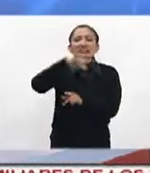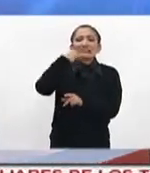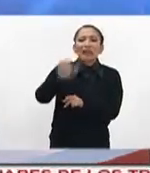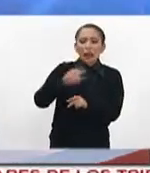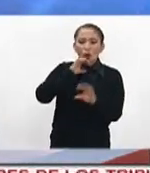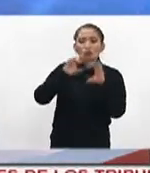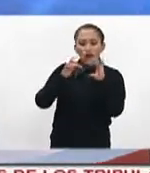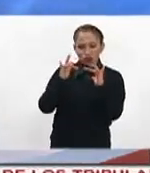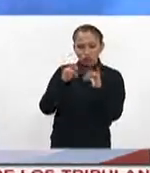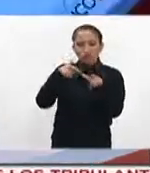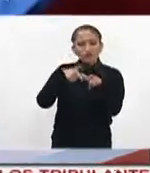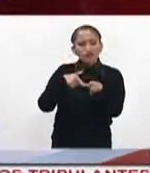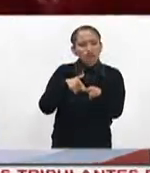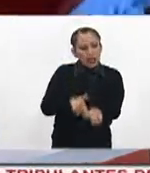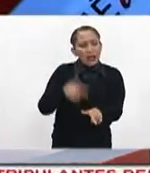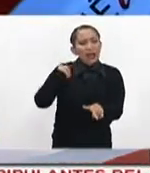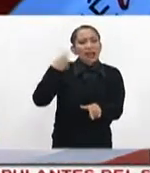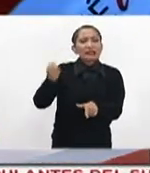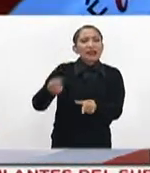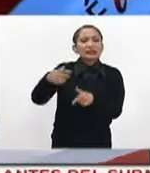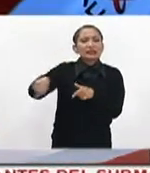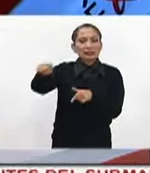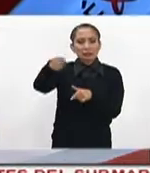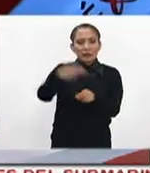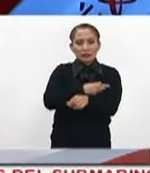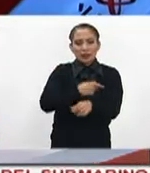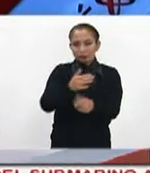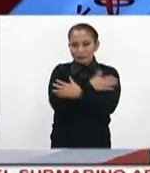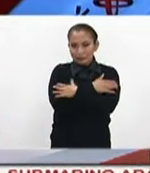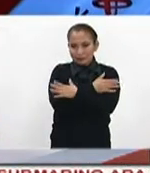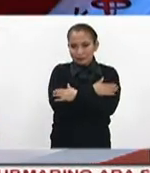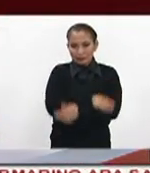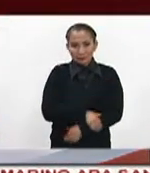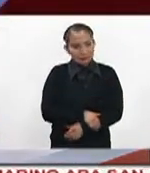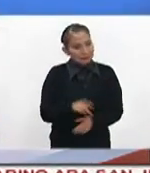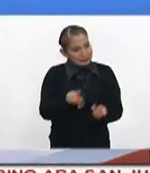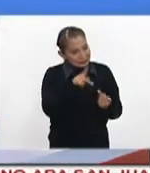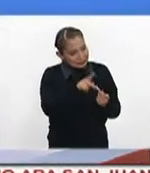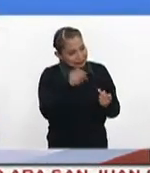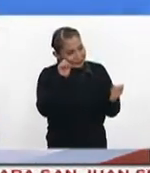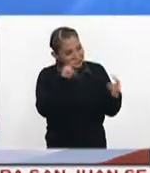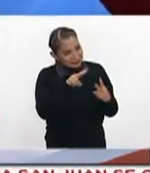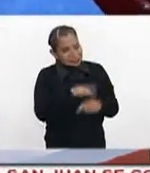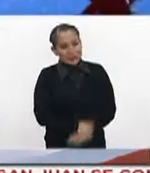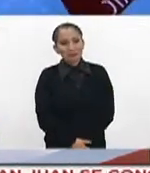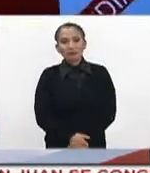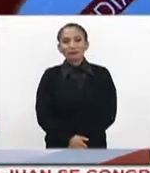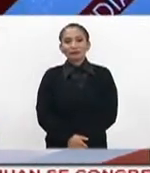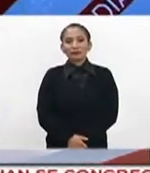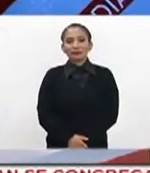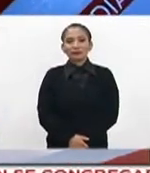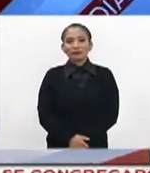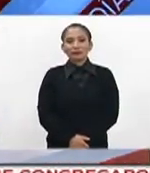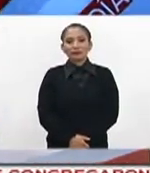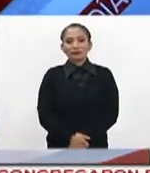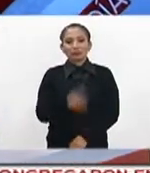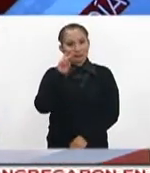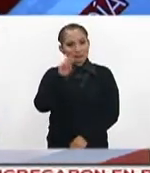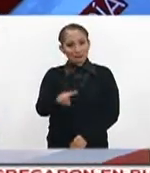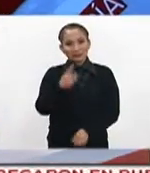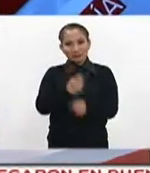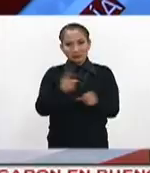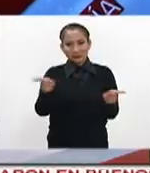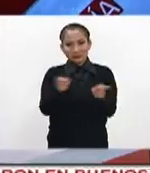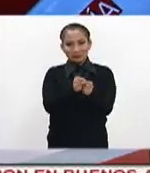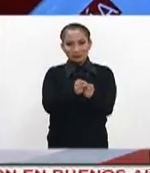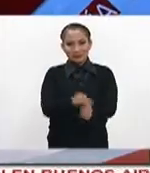la comunicación para profundizar sobre este proceso democrático ahí en Chile. Gracias, un fuerte abrazo. Perfecto. Salud. Gracias, Julio. Vamos, vamos a nuestro